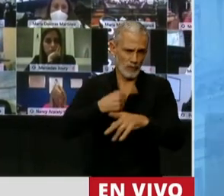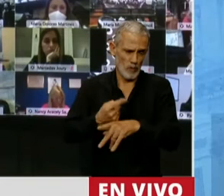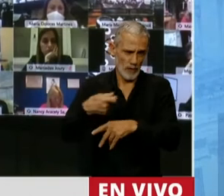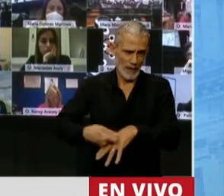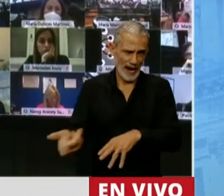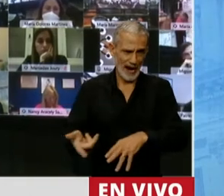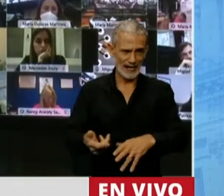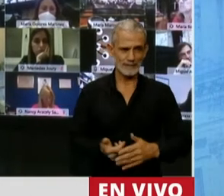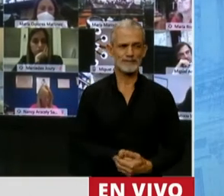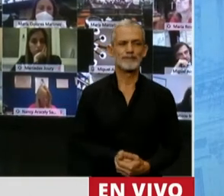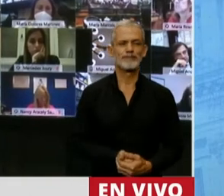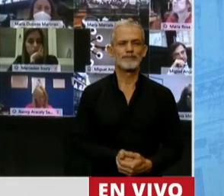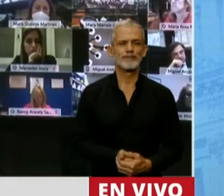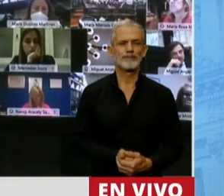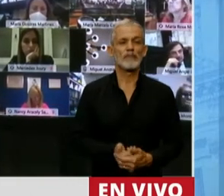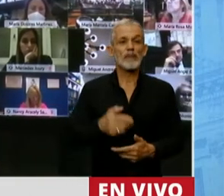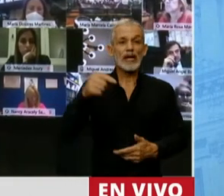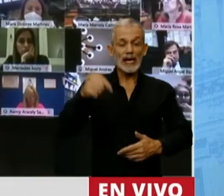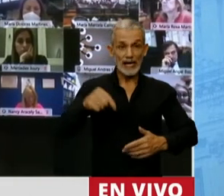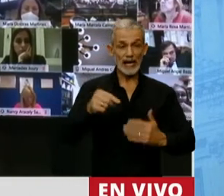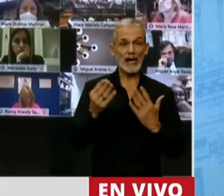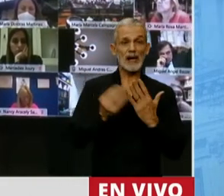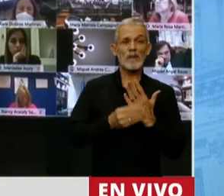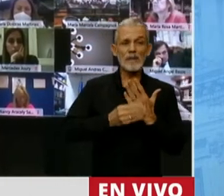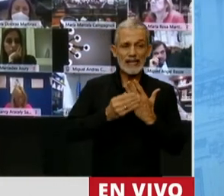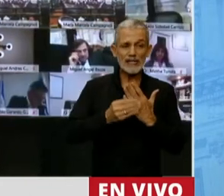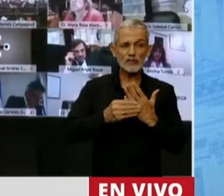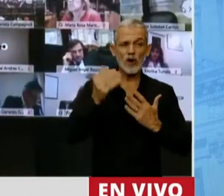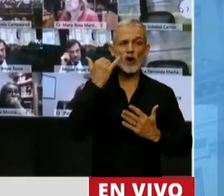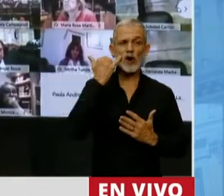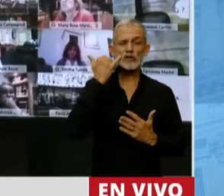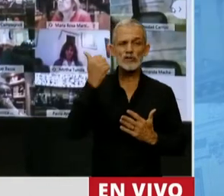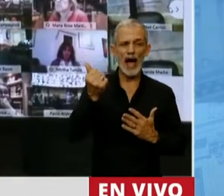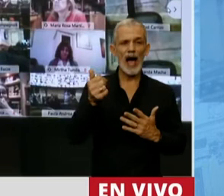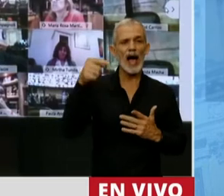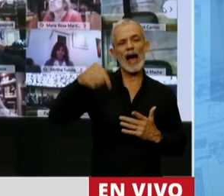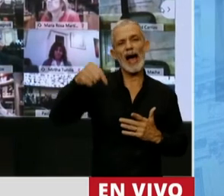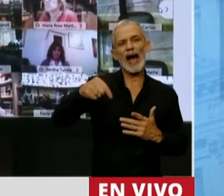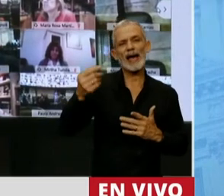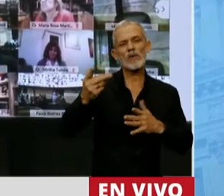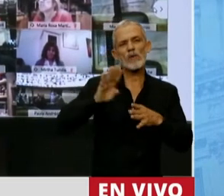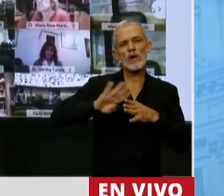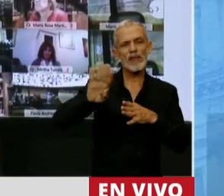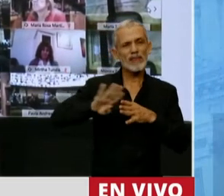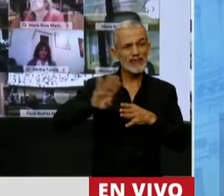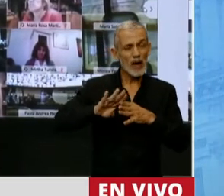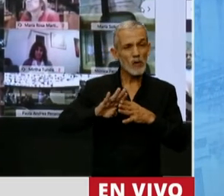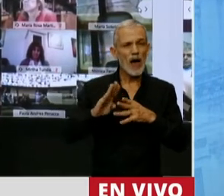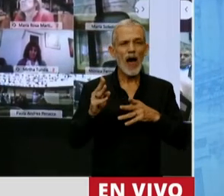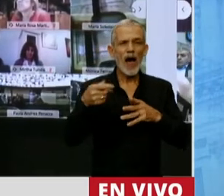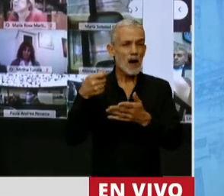Pero este ministro logró reestructurar esta deuda y eso nos permitió tener algunos fondos